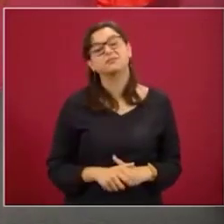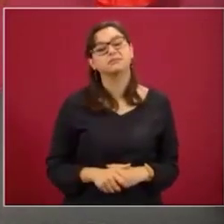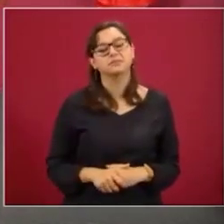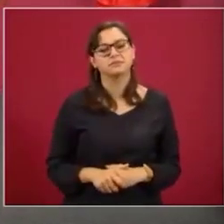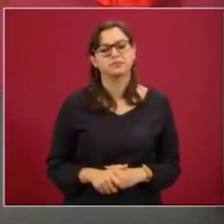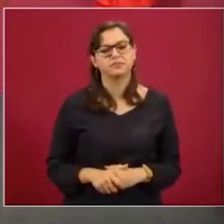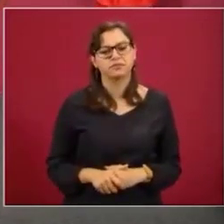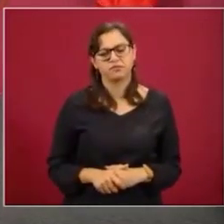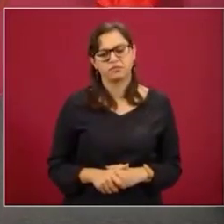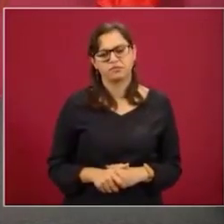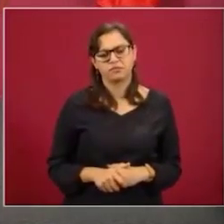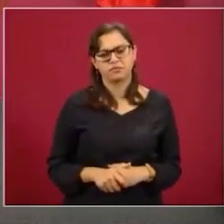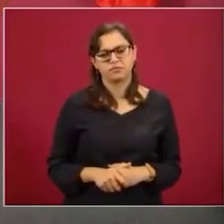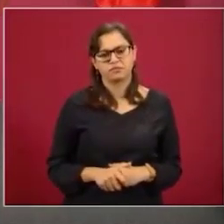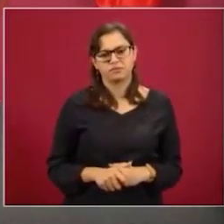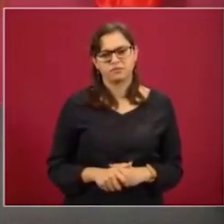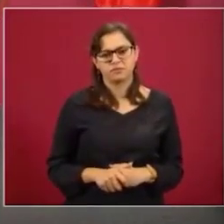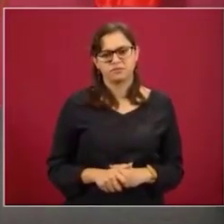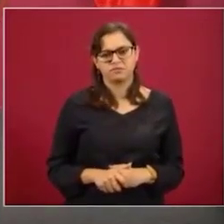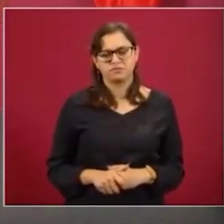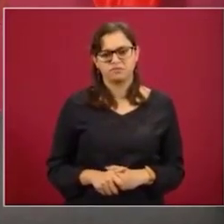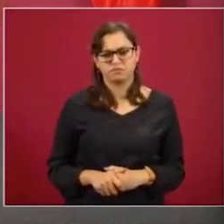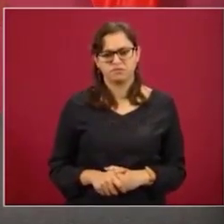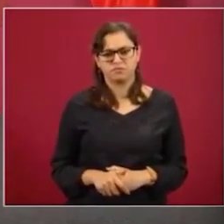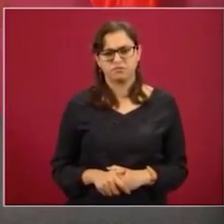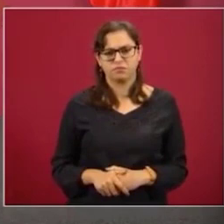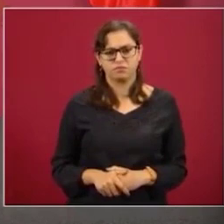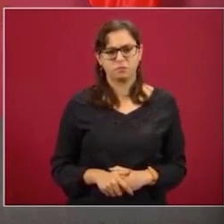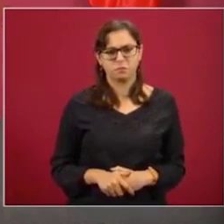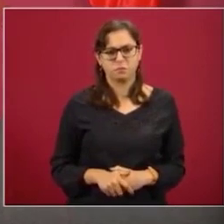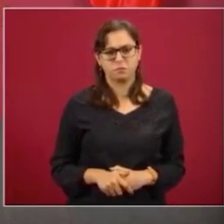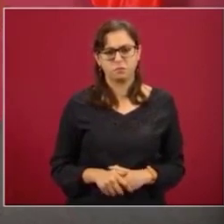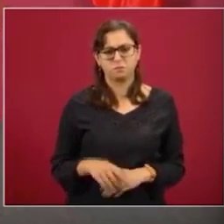Entonces, nosotros pues no creemos en eso,